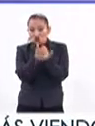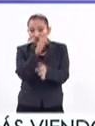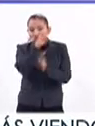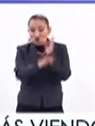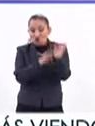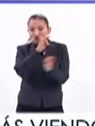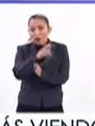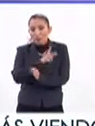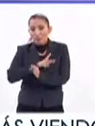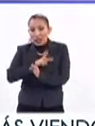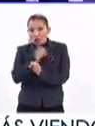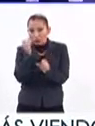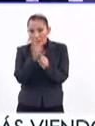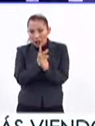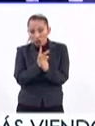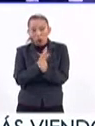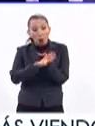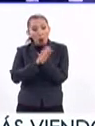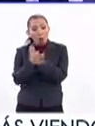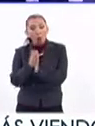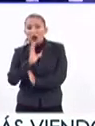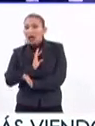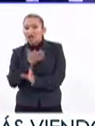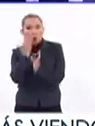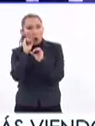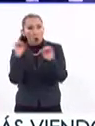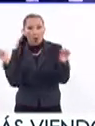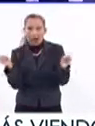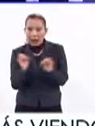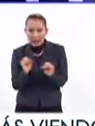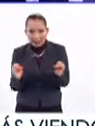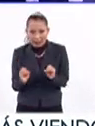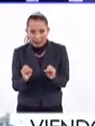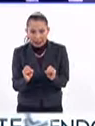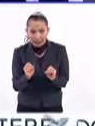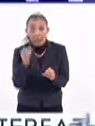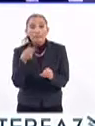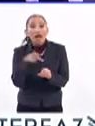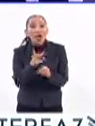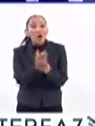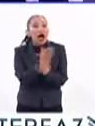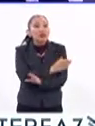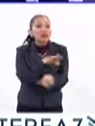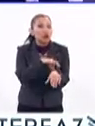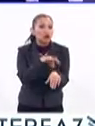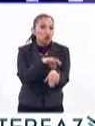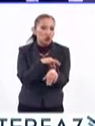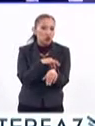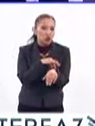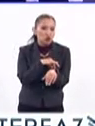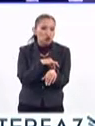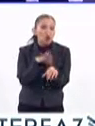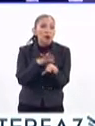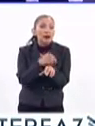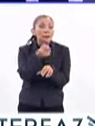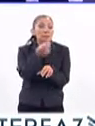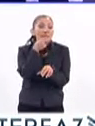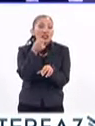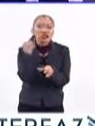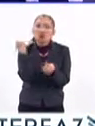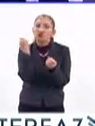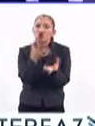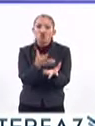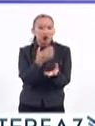presencia del virus de papiloma humano, al 100% no hay desarrollo de cáncer, porque los tratamientos ya son muy, muy